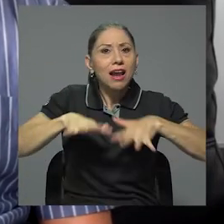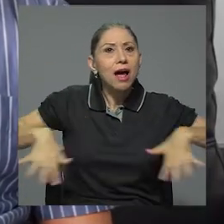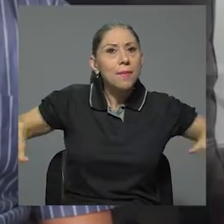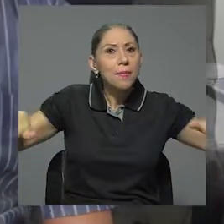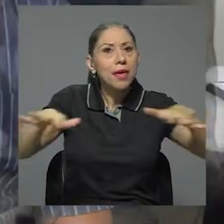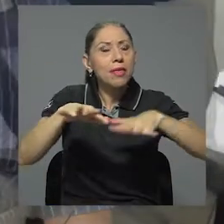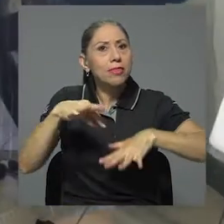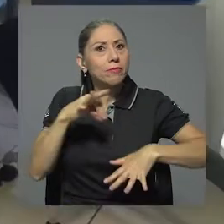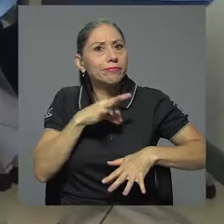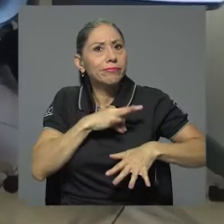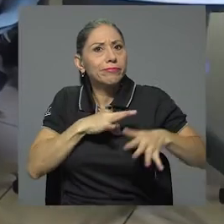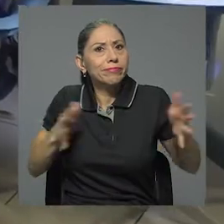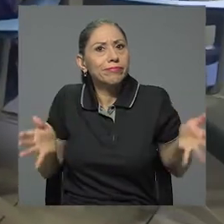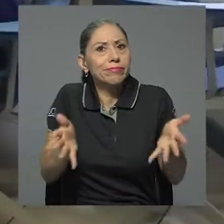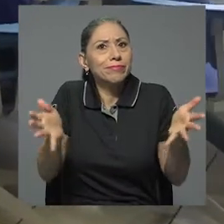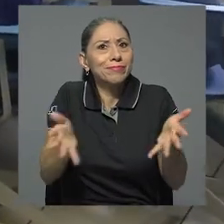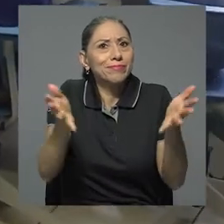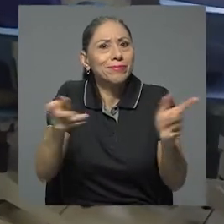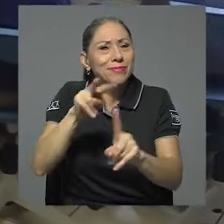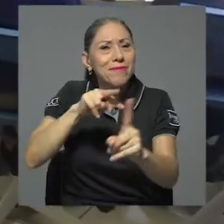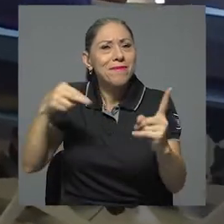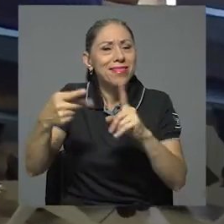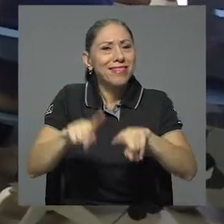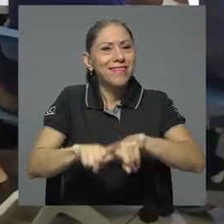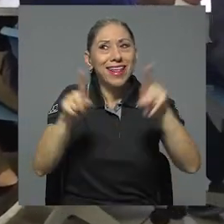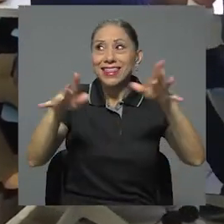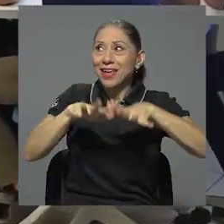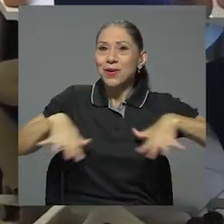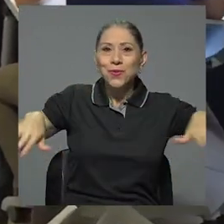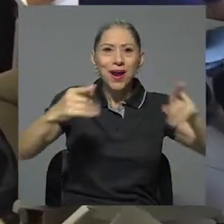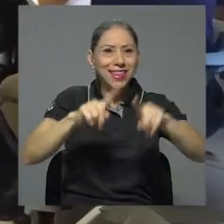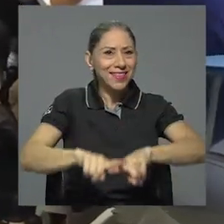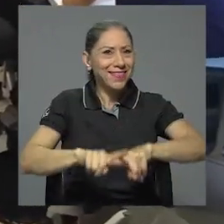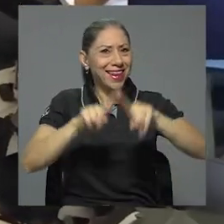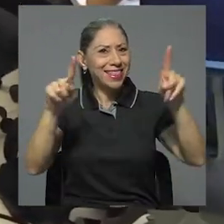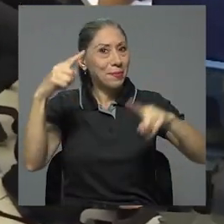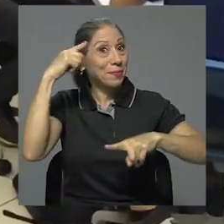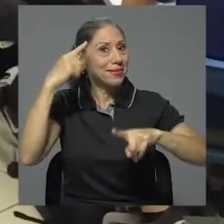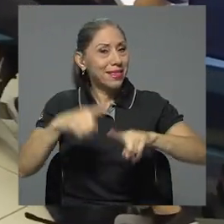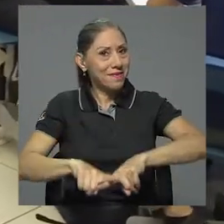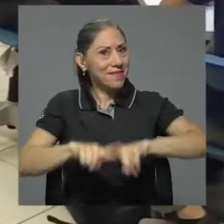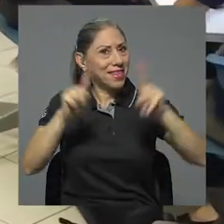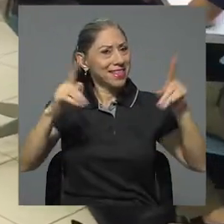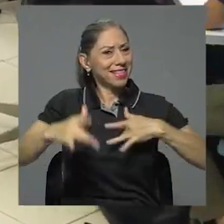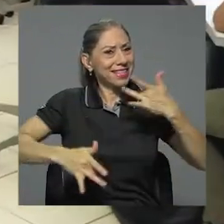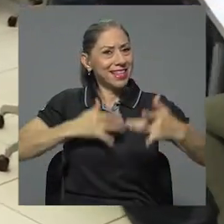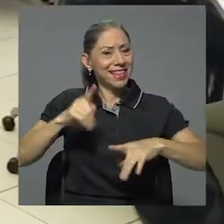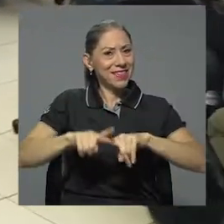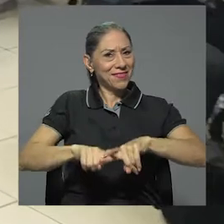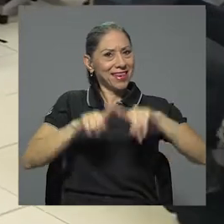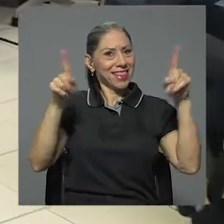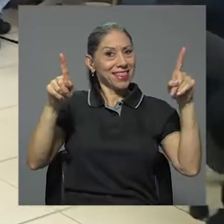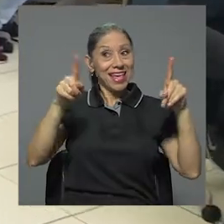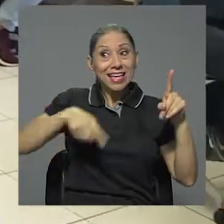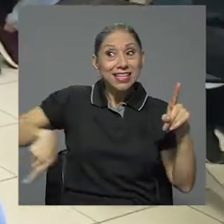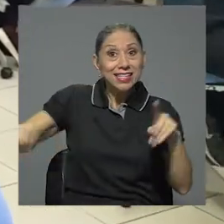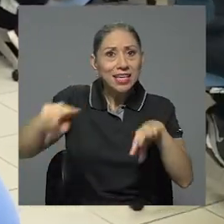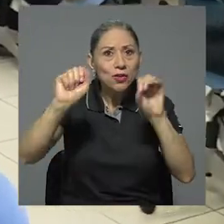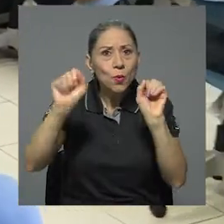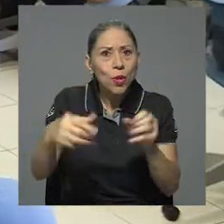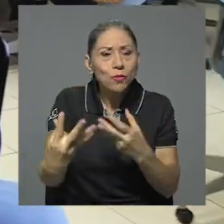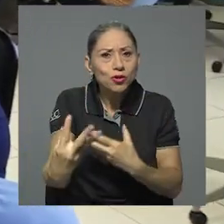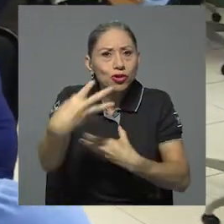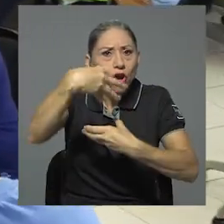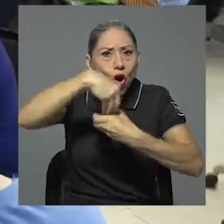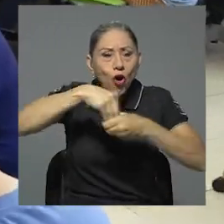cosas, porque un lugar diferente hace pensar diferente, lo hace uno sentir diferente. Entonces, si lo podemos incorporar al ambiente